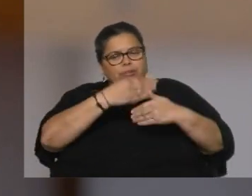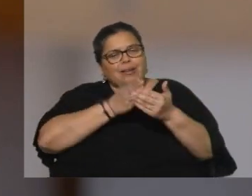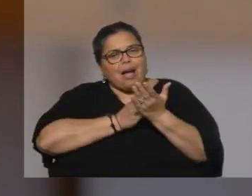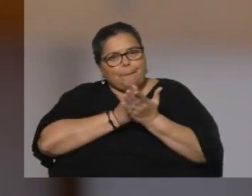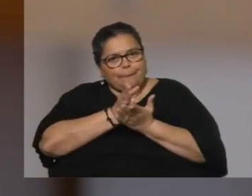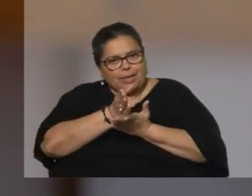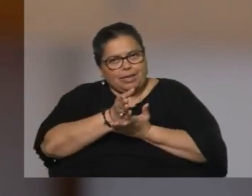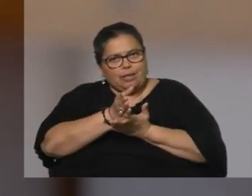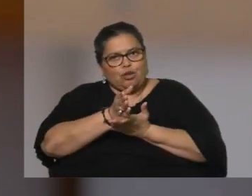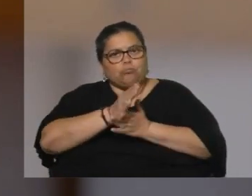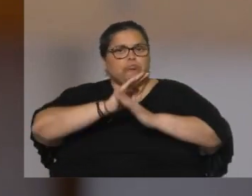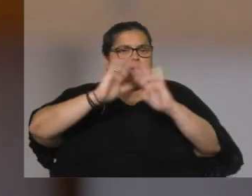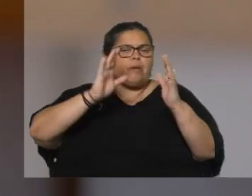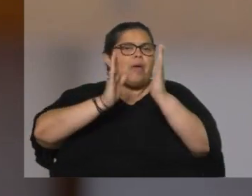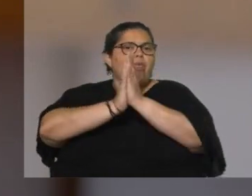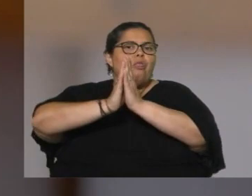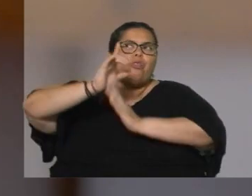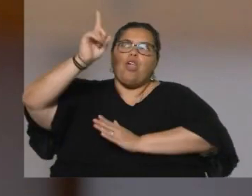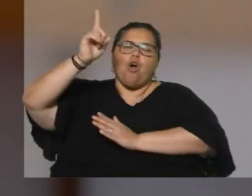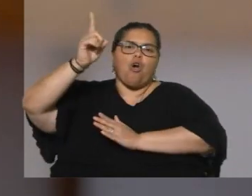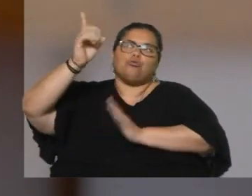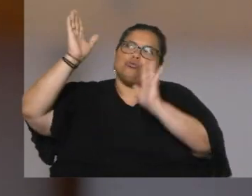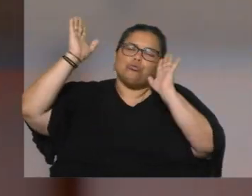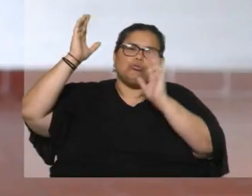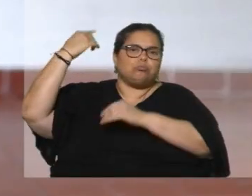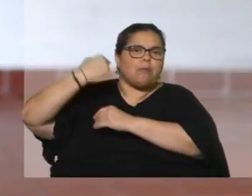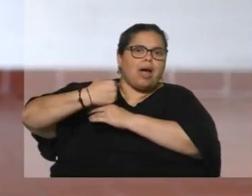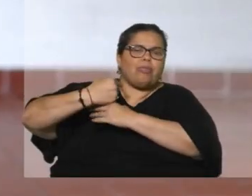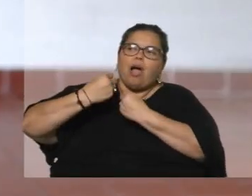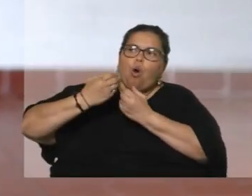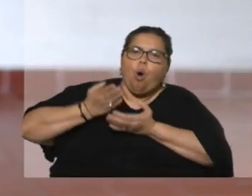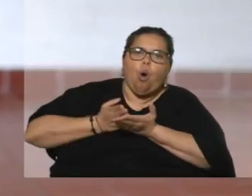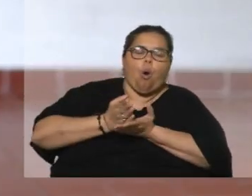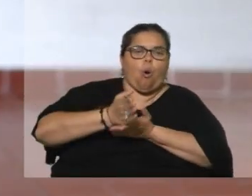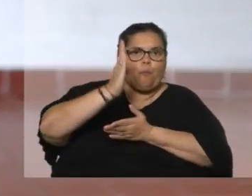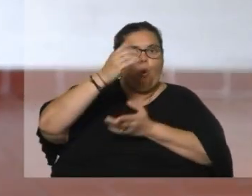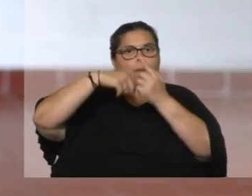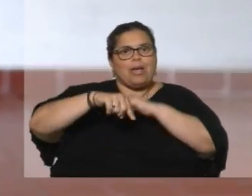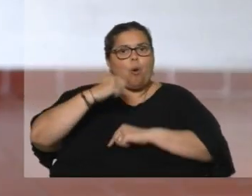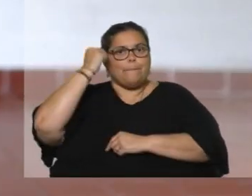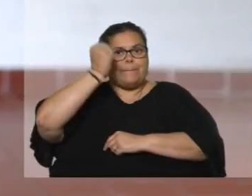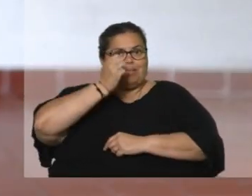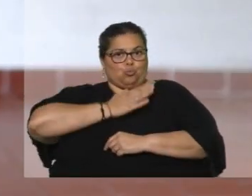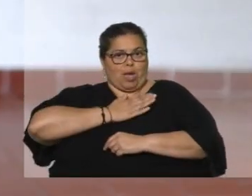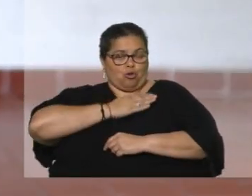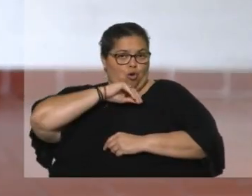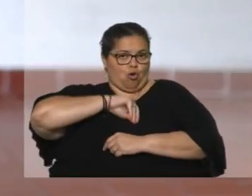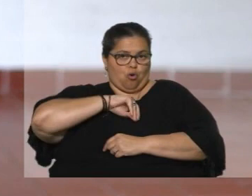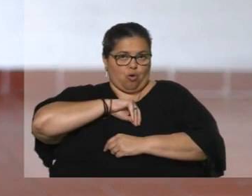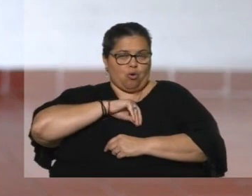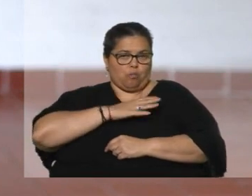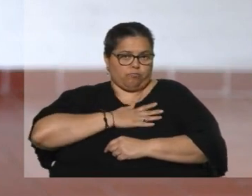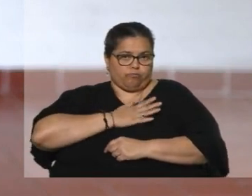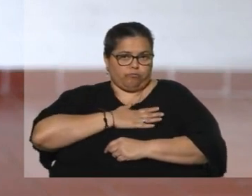sea Dios que nos lleve para donde Él quiera. El sueño que tengo en mi corazón es